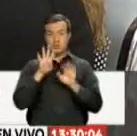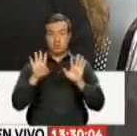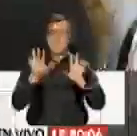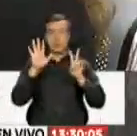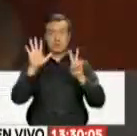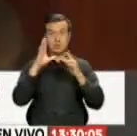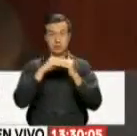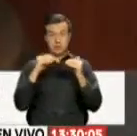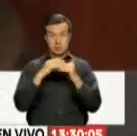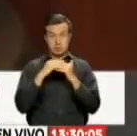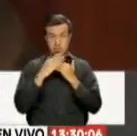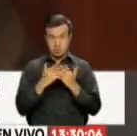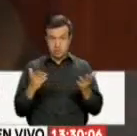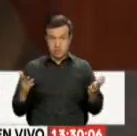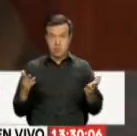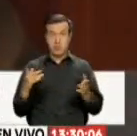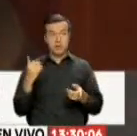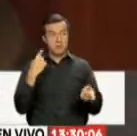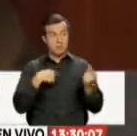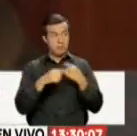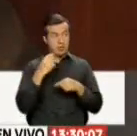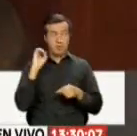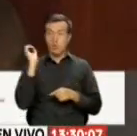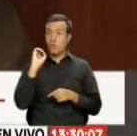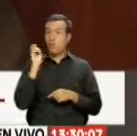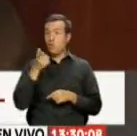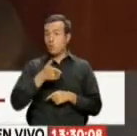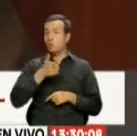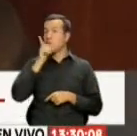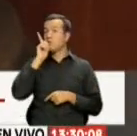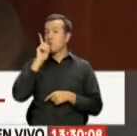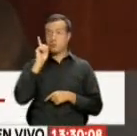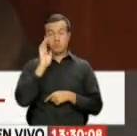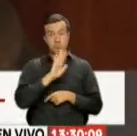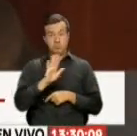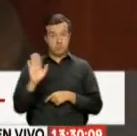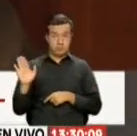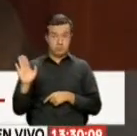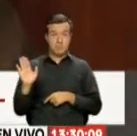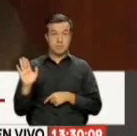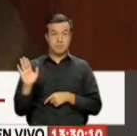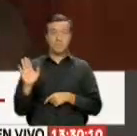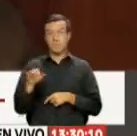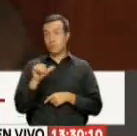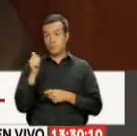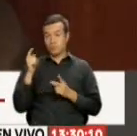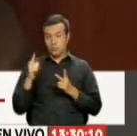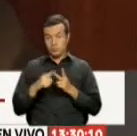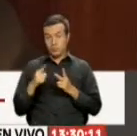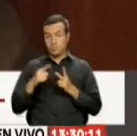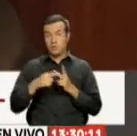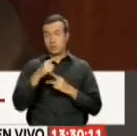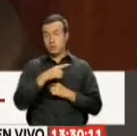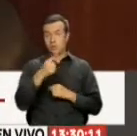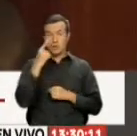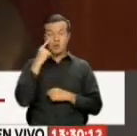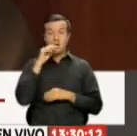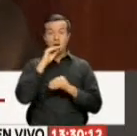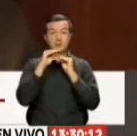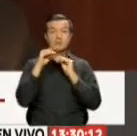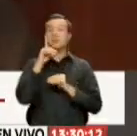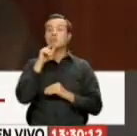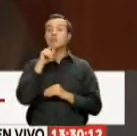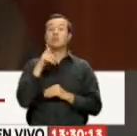dólares Expendan O consuman Bebidas alcohólicas Y en otro De sus numerales Manifiesta